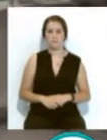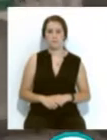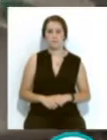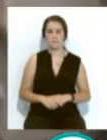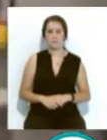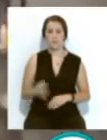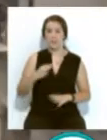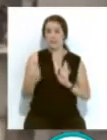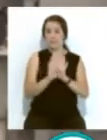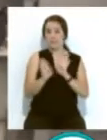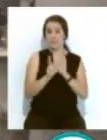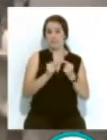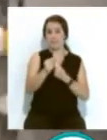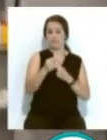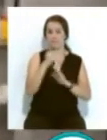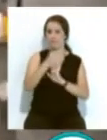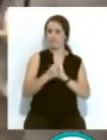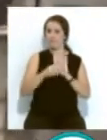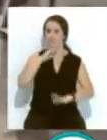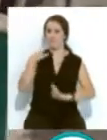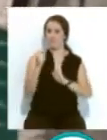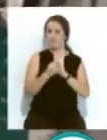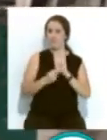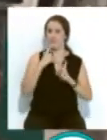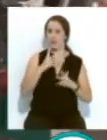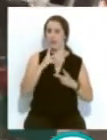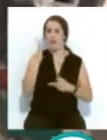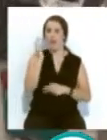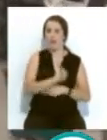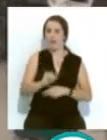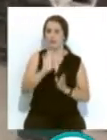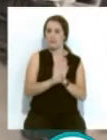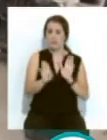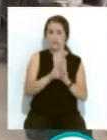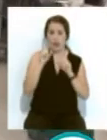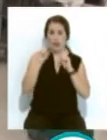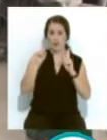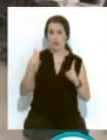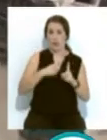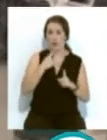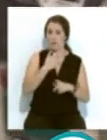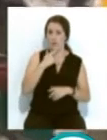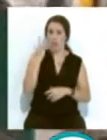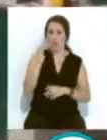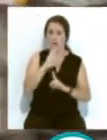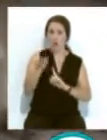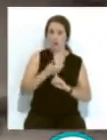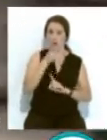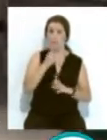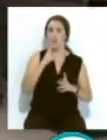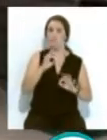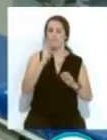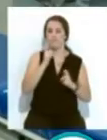Hay que seguir manteniendo las medidas de prevención e higiene porque se mantiene el riesgo de contagio... ...y tal y como previenen las